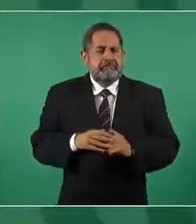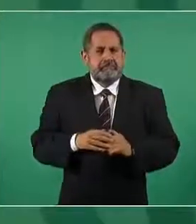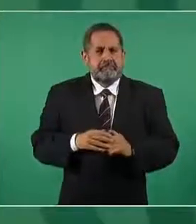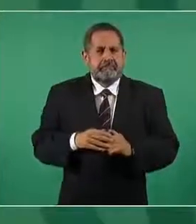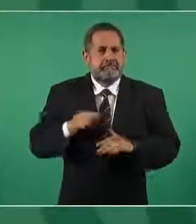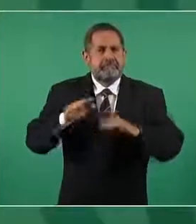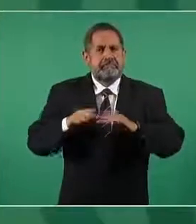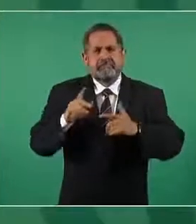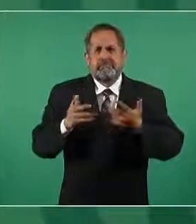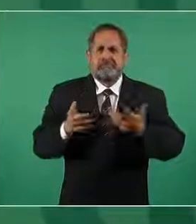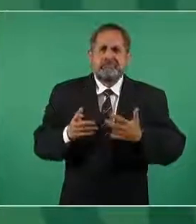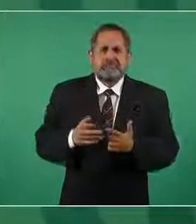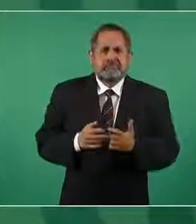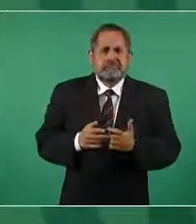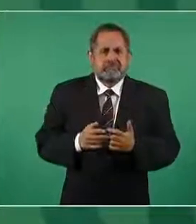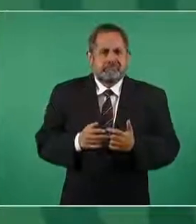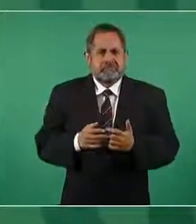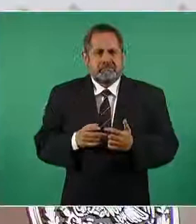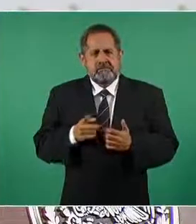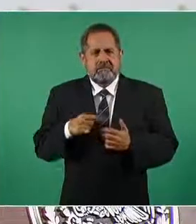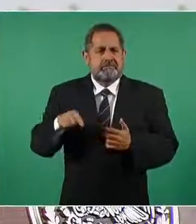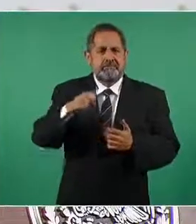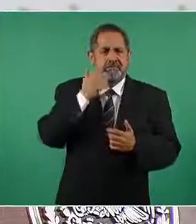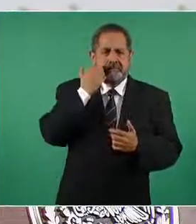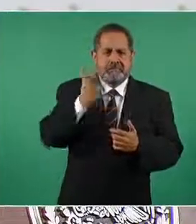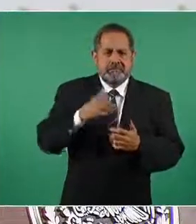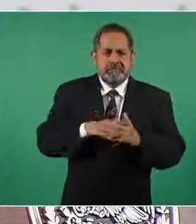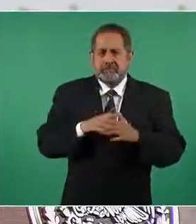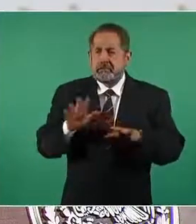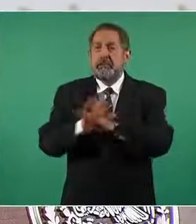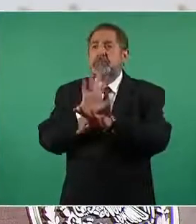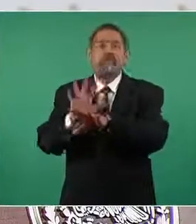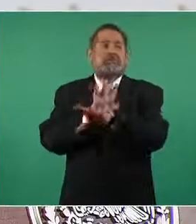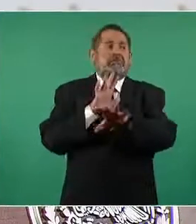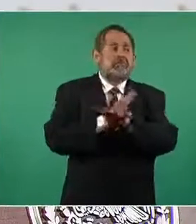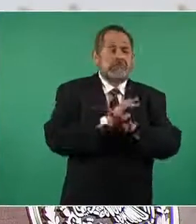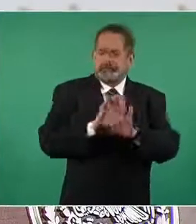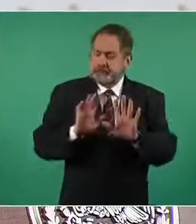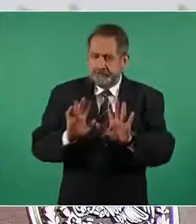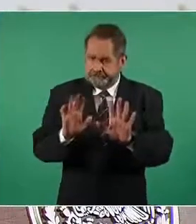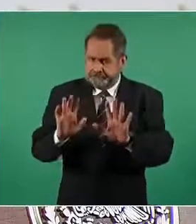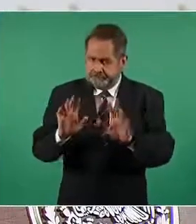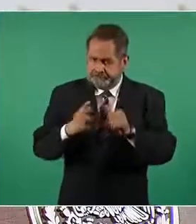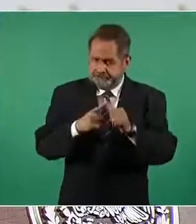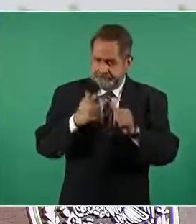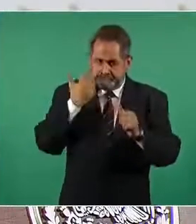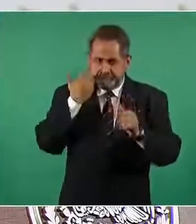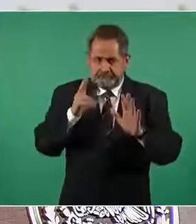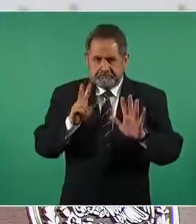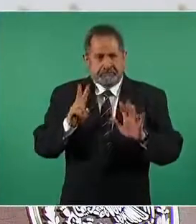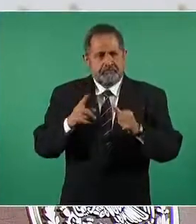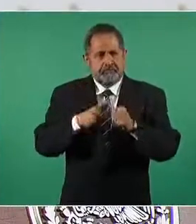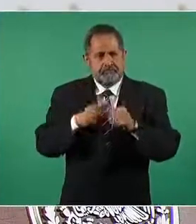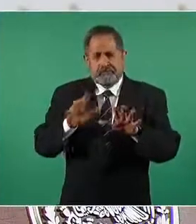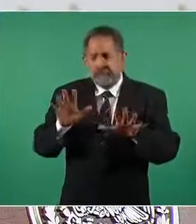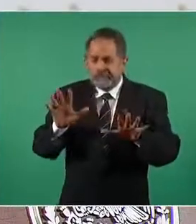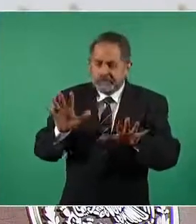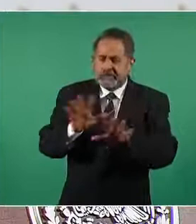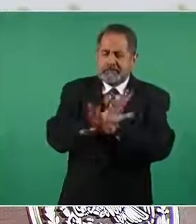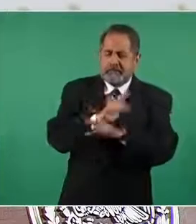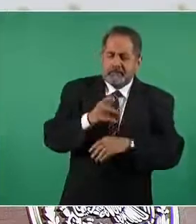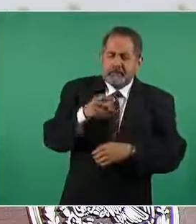pues todo mundo quiere hacer cambios pero tienen que hacer cambios